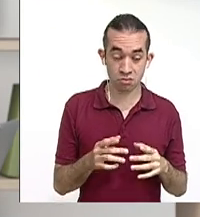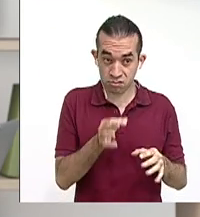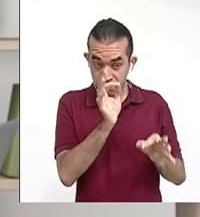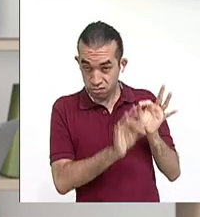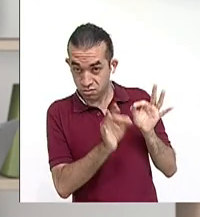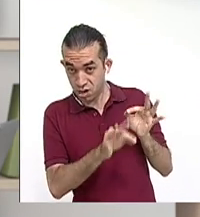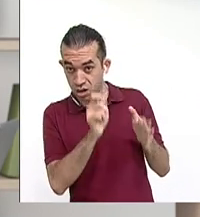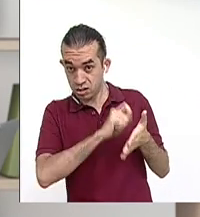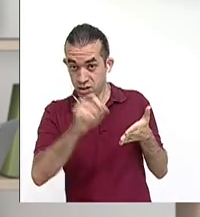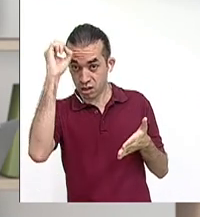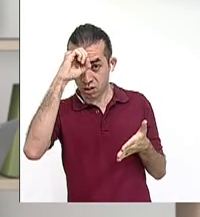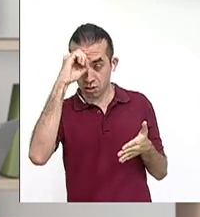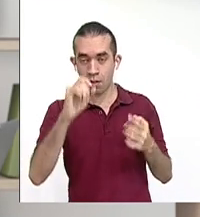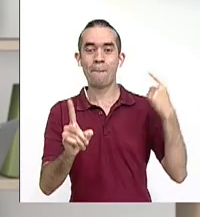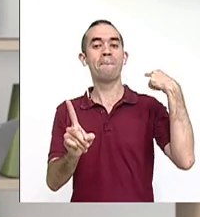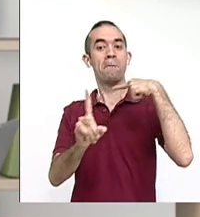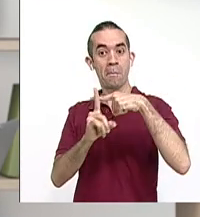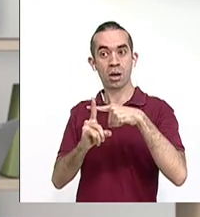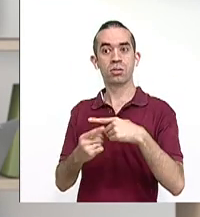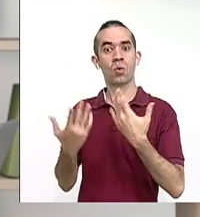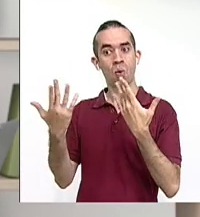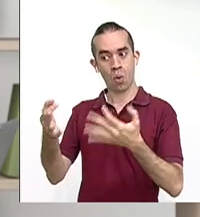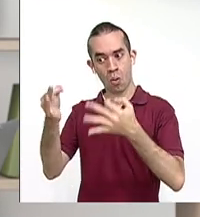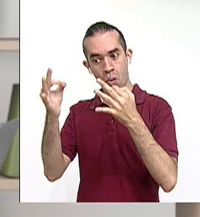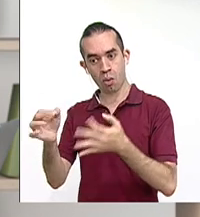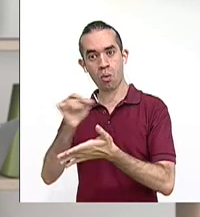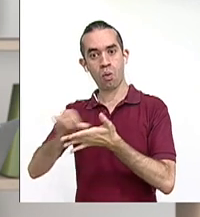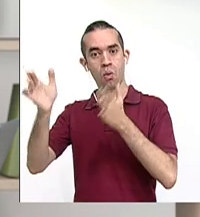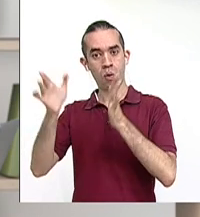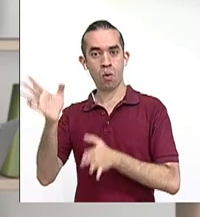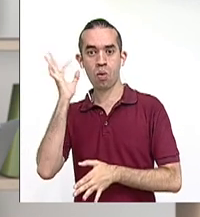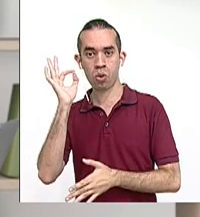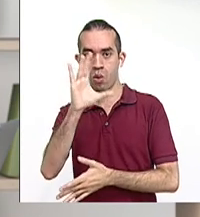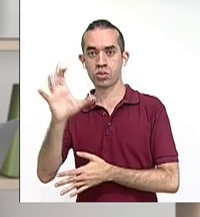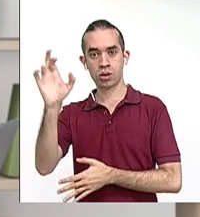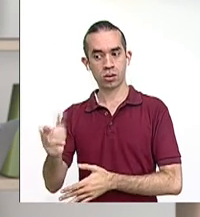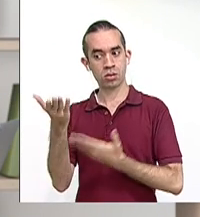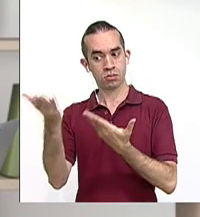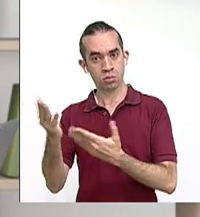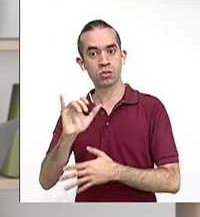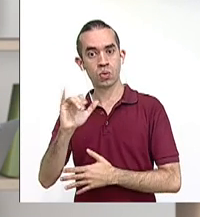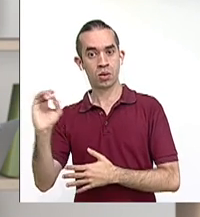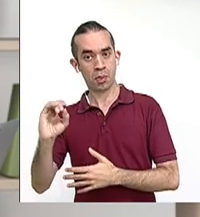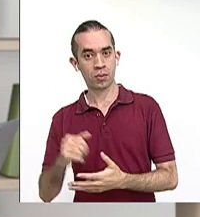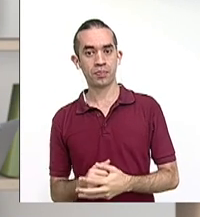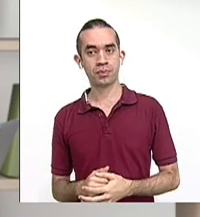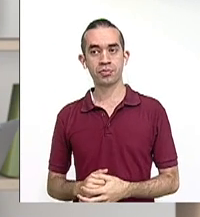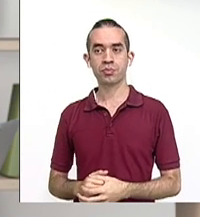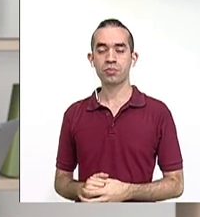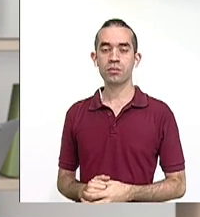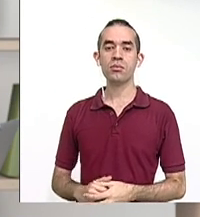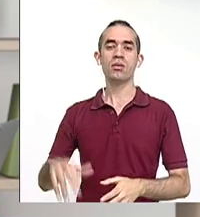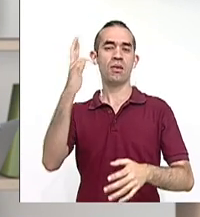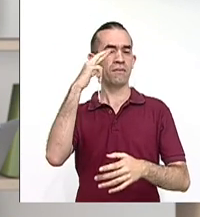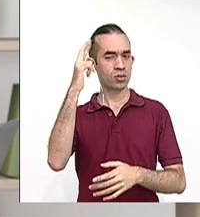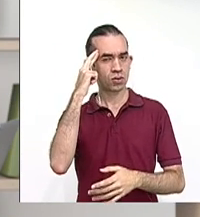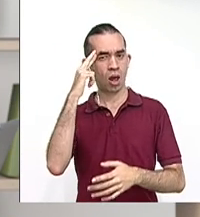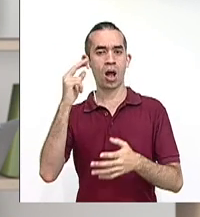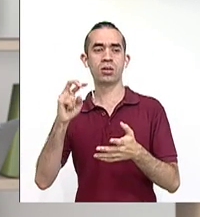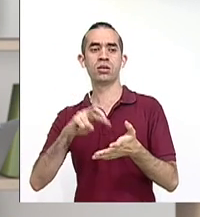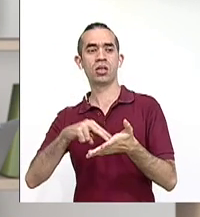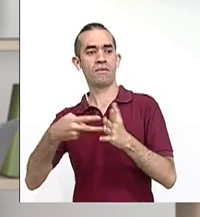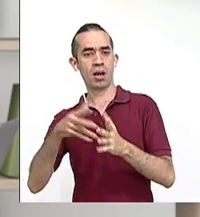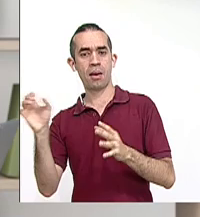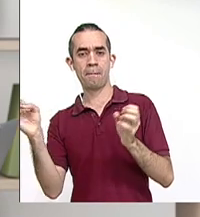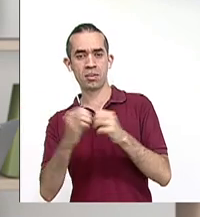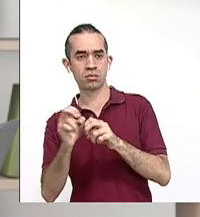aporte de esta valiosa escritura costarricense. Al reflexionar, a ser más críticos sobre nuestro entorno, sobre nuestra realidad. Así